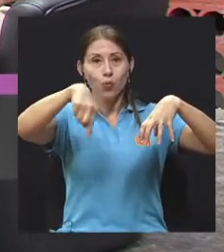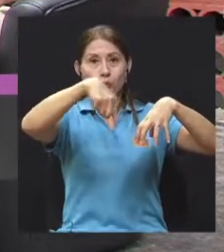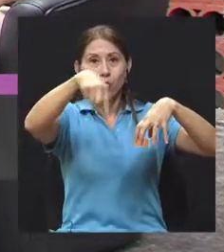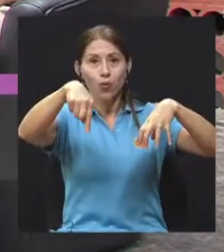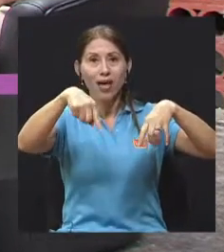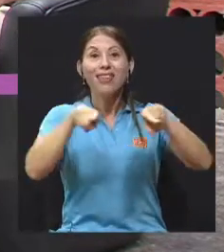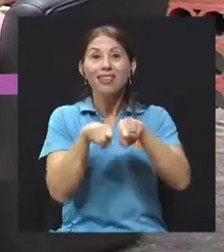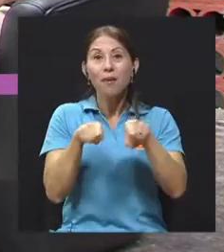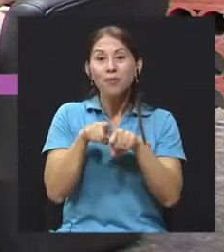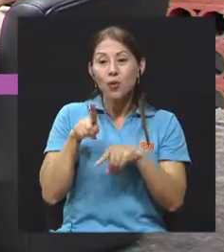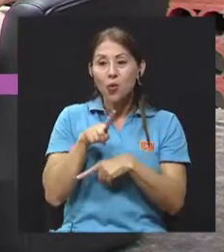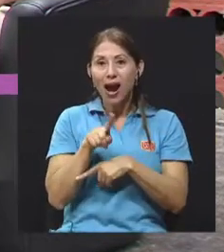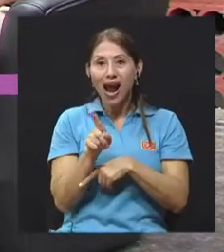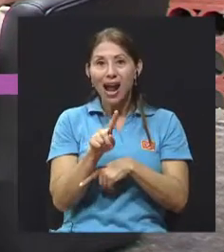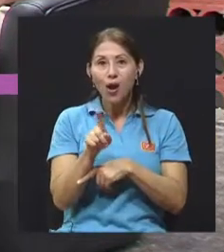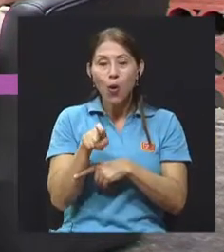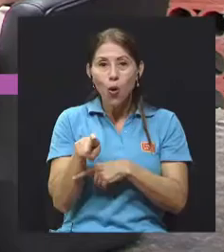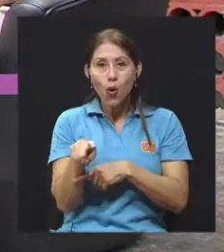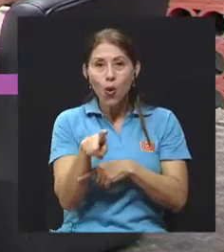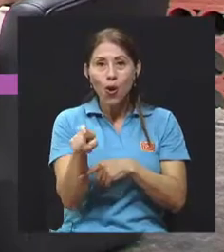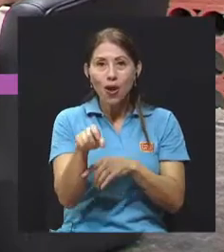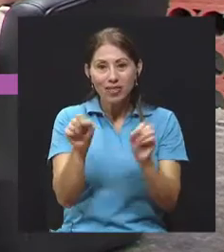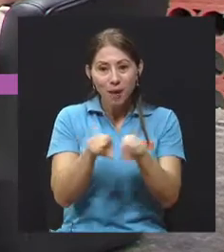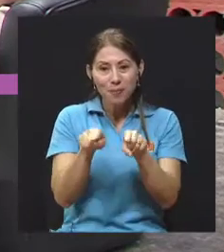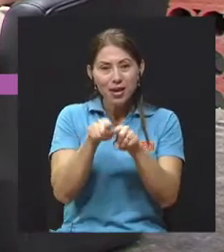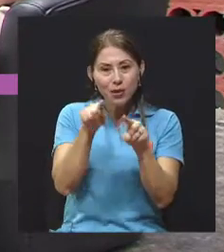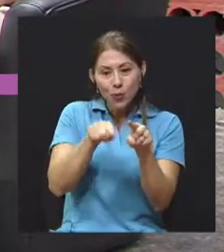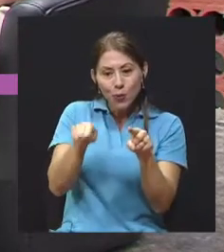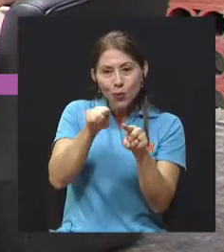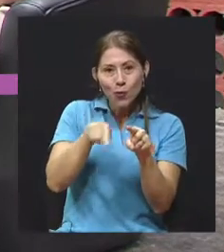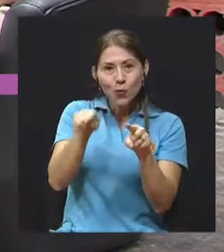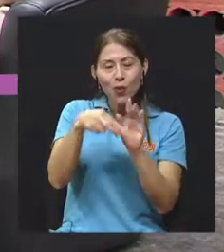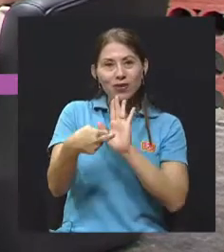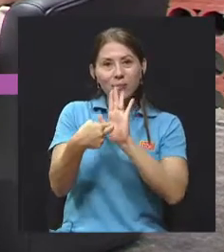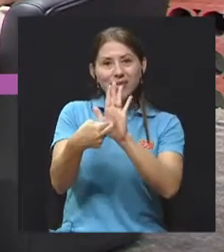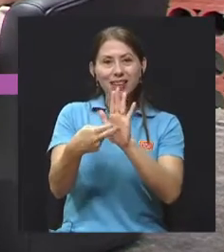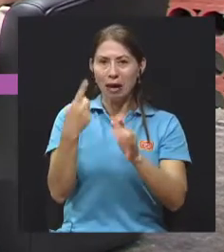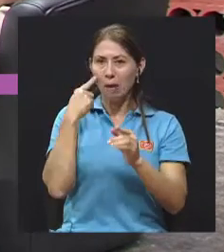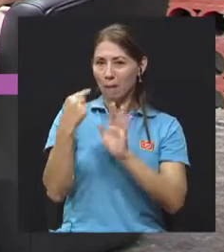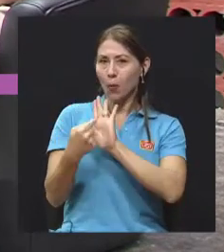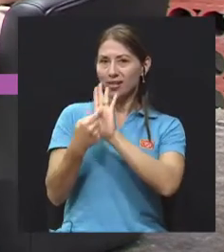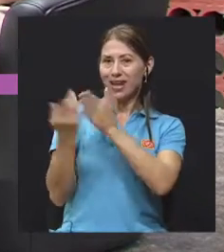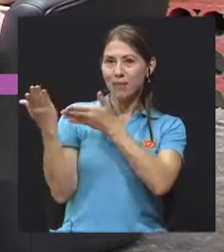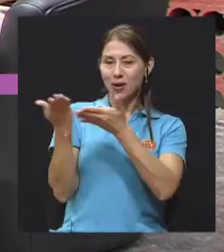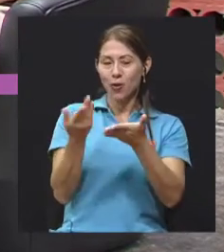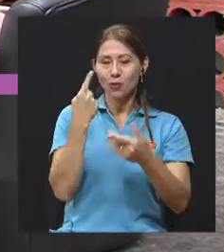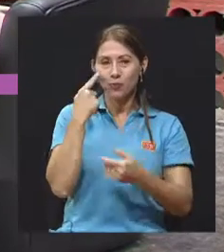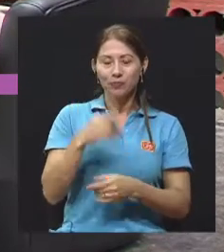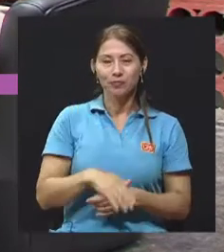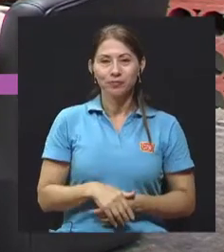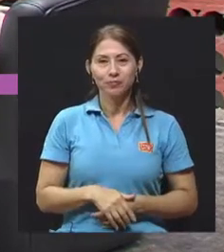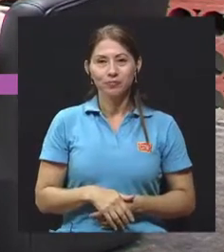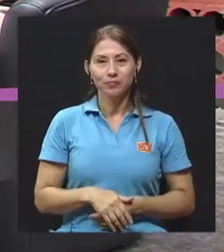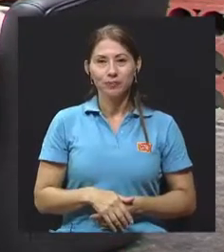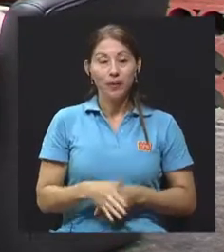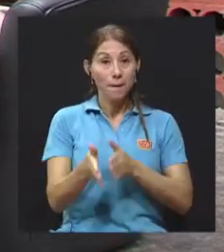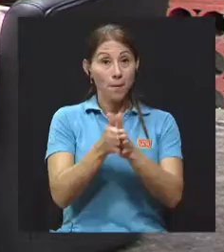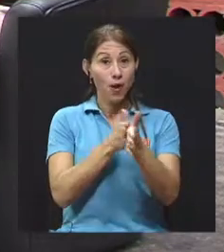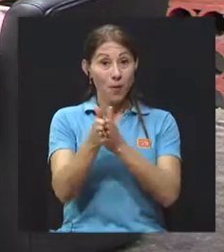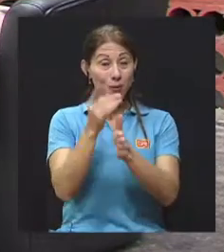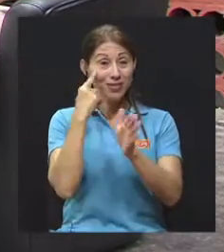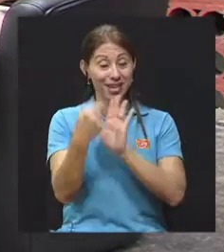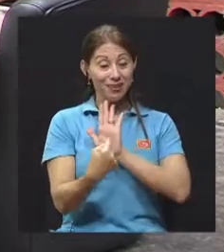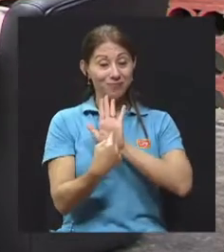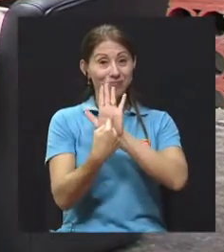siempre porque es una evolución constante. Para mostrarla tal vez mejor a la cámara, ¿verdad? Para que nuestros compañeros... Don Luis, voy a aprovechar que está en cámara